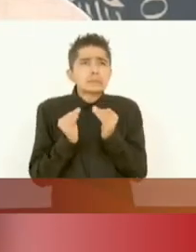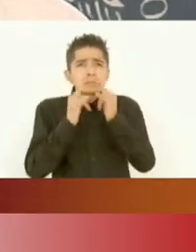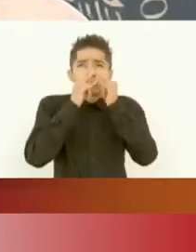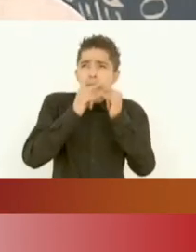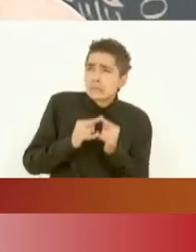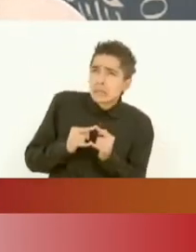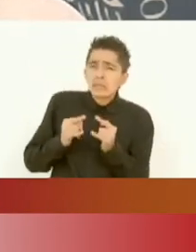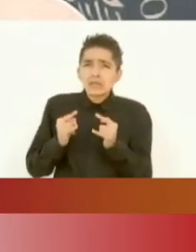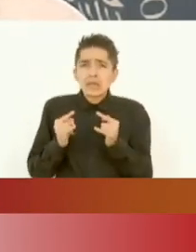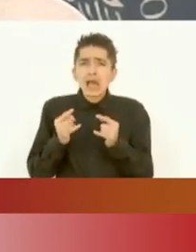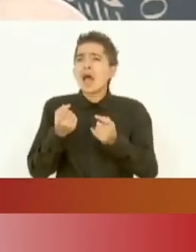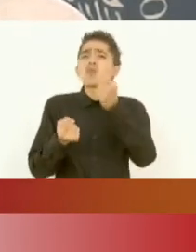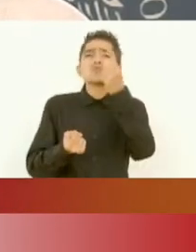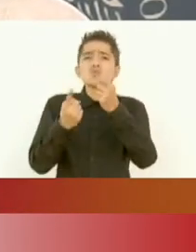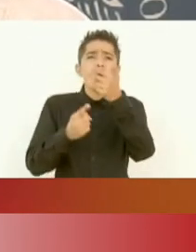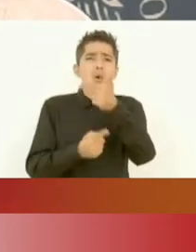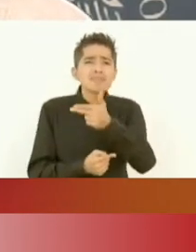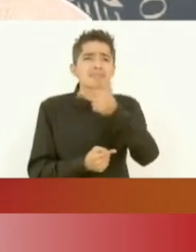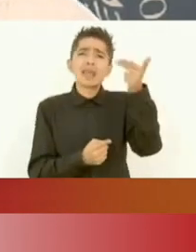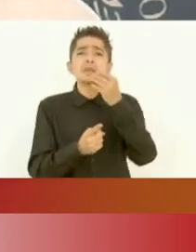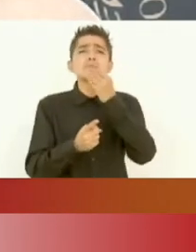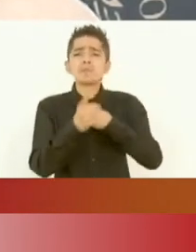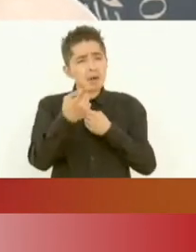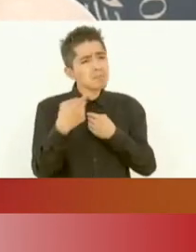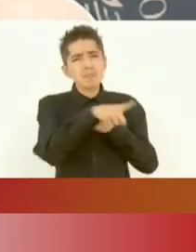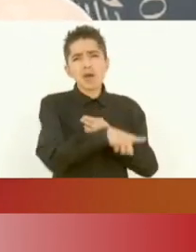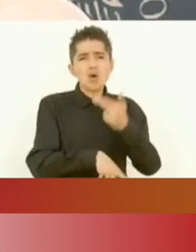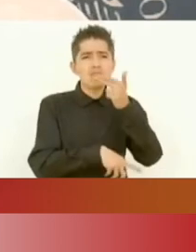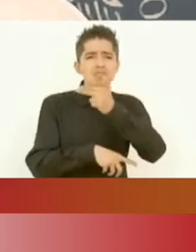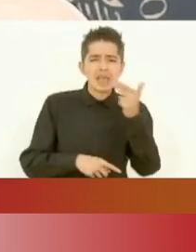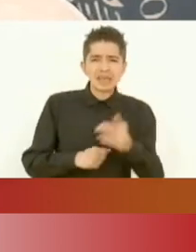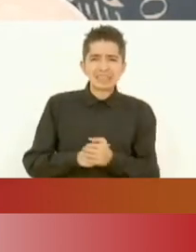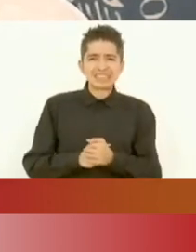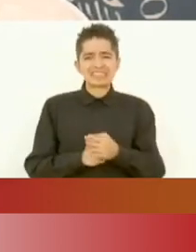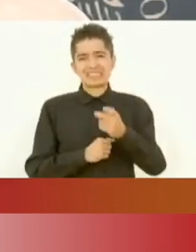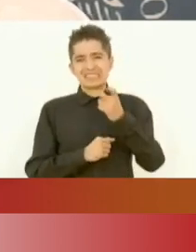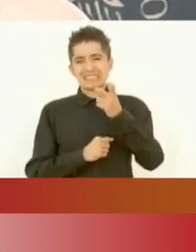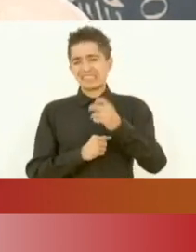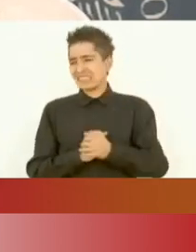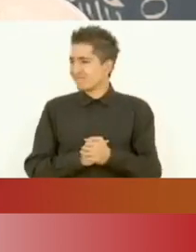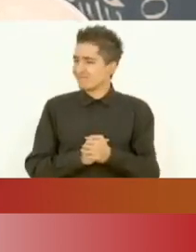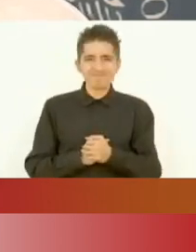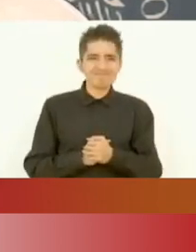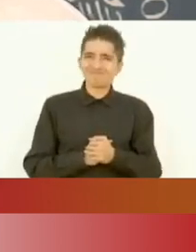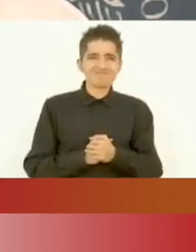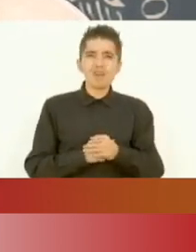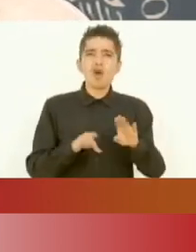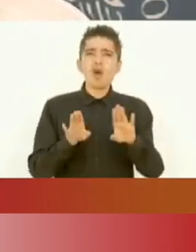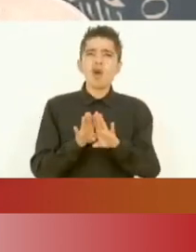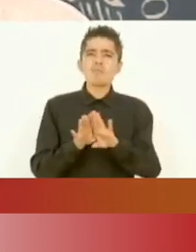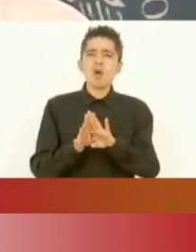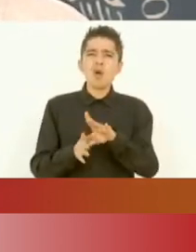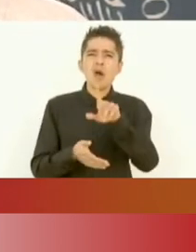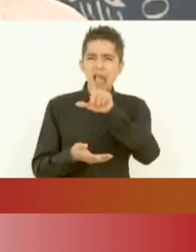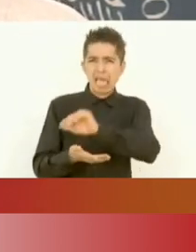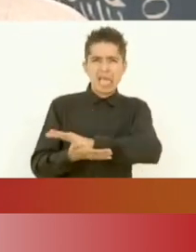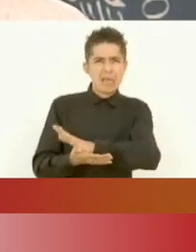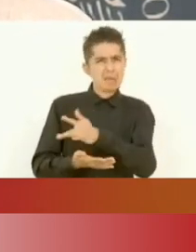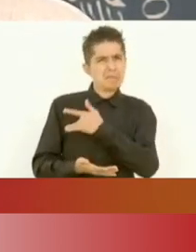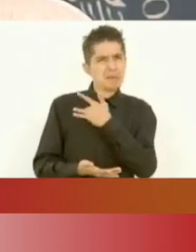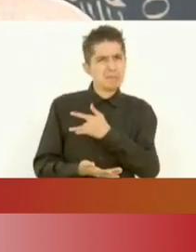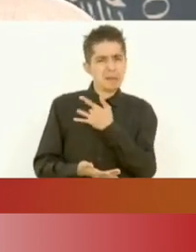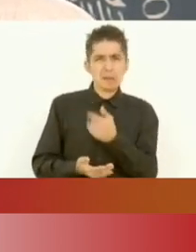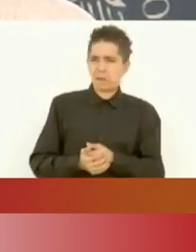algunos en hoteles, una situación muy indigna, lamentable, poco